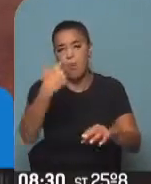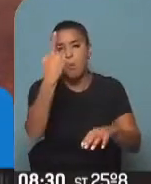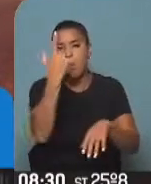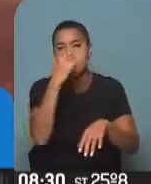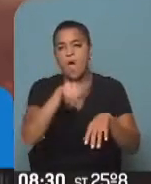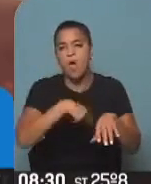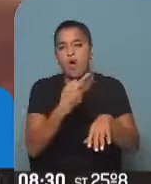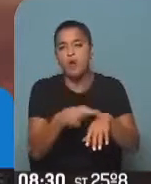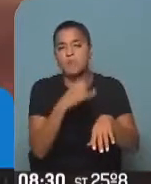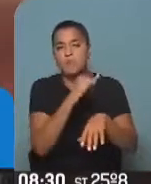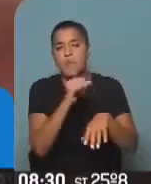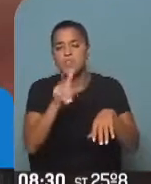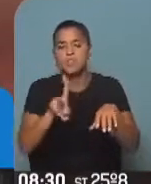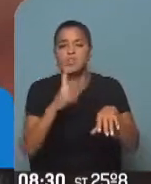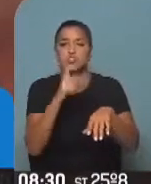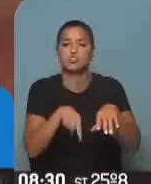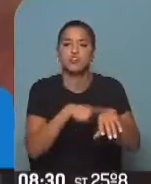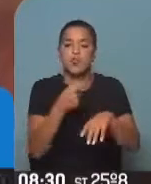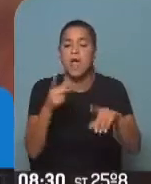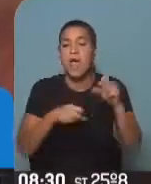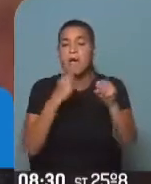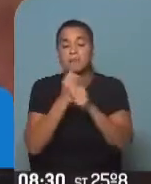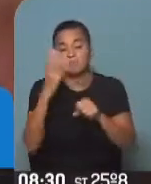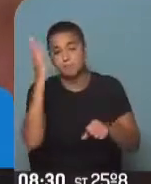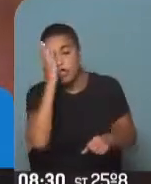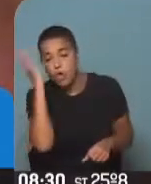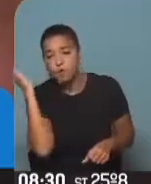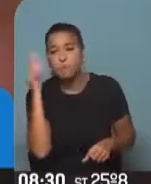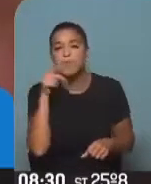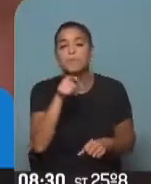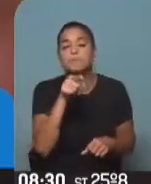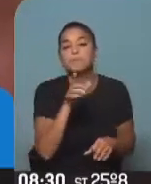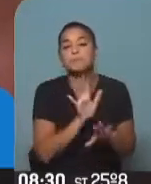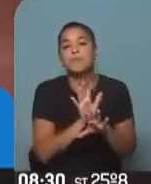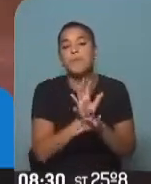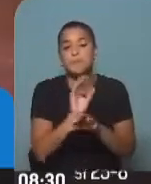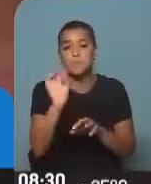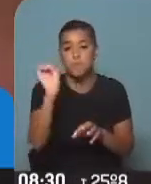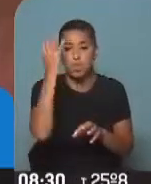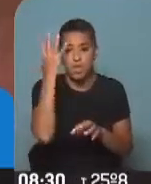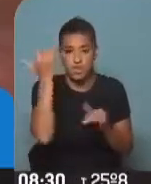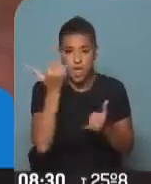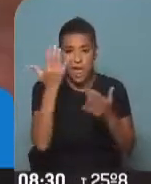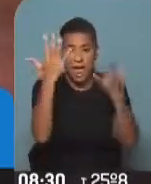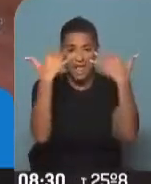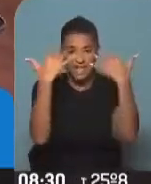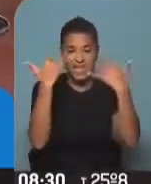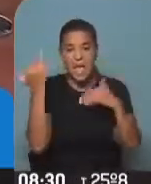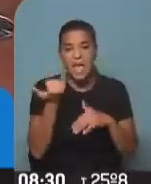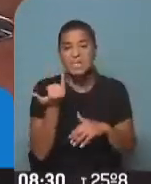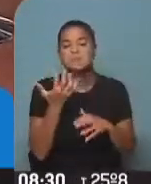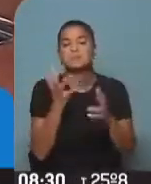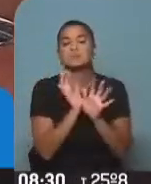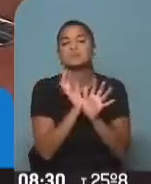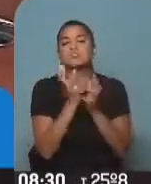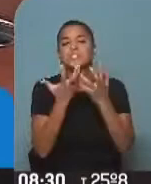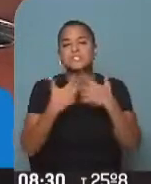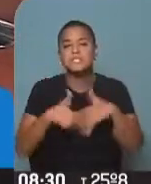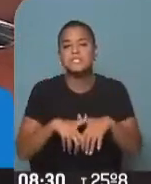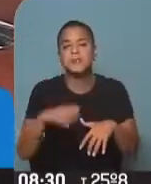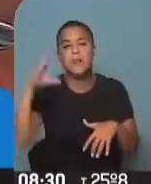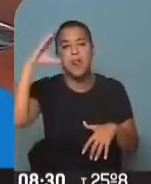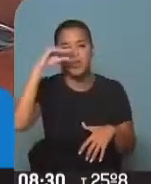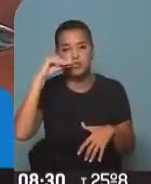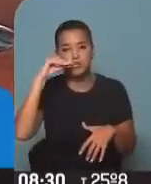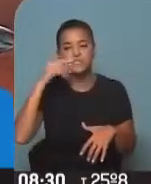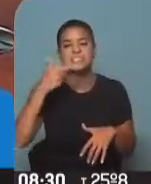hora y media, dos horas, hasta que uno se durmió. ¿Cómo hacemos? Ahí los modernos aires acondicionados tienen un sistema nocturno.